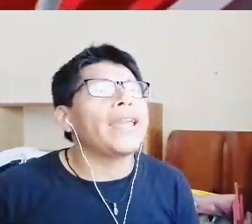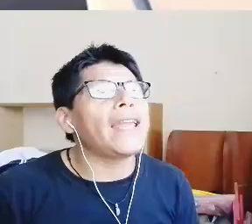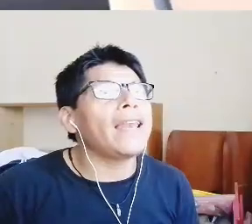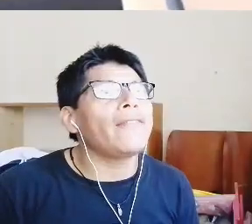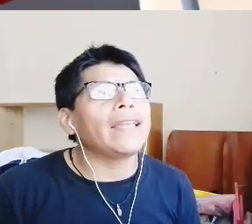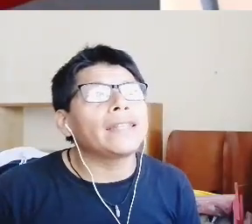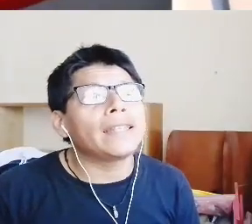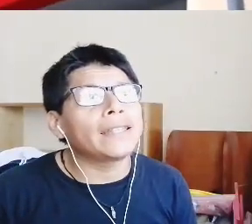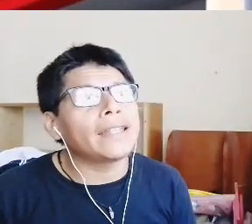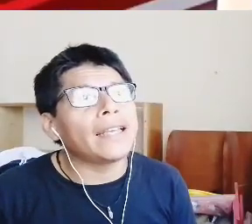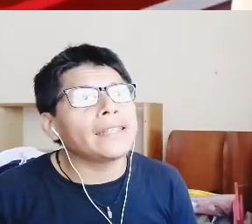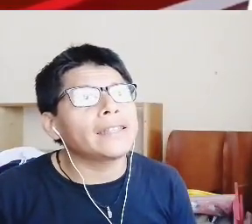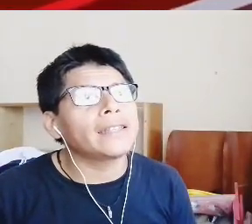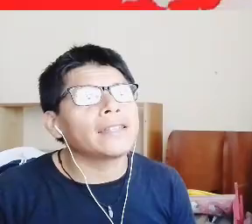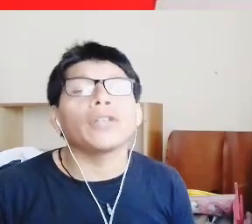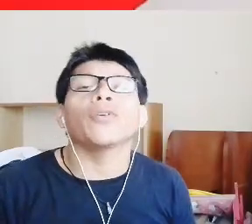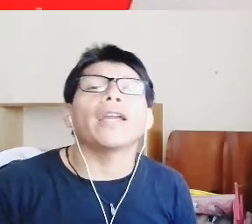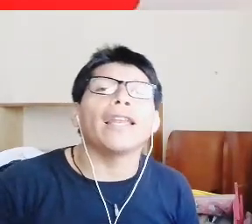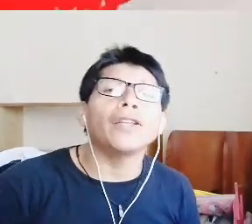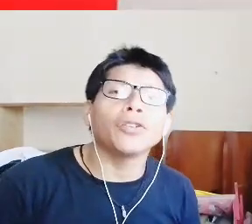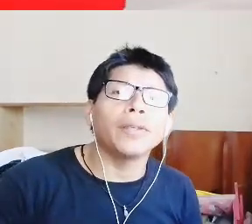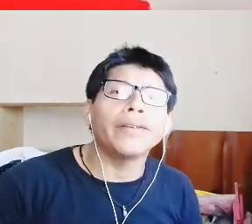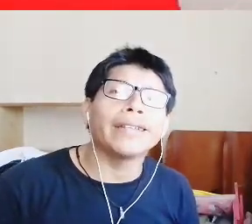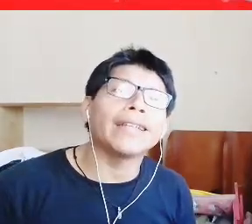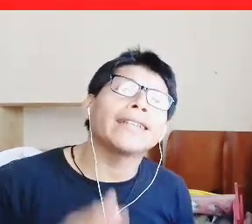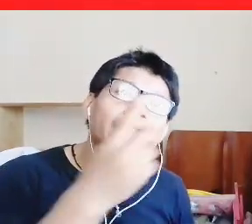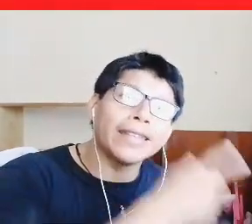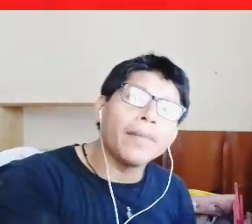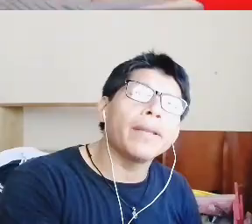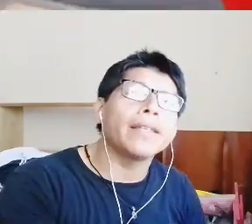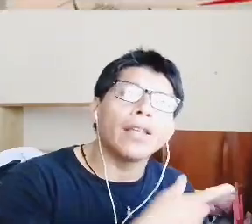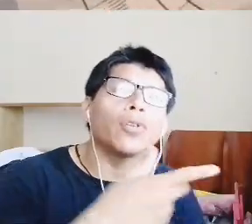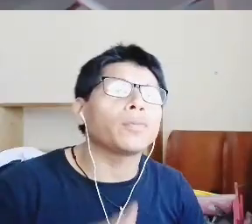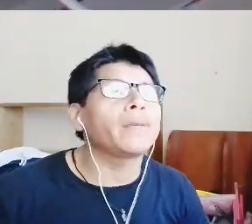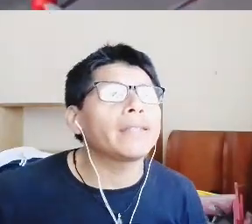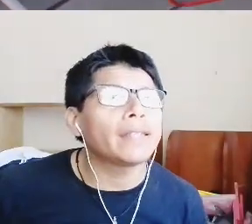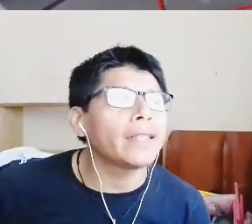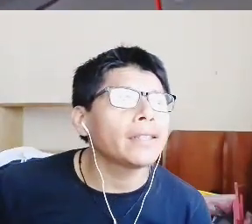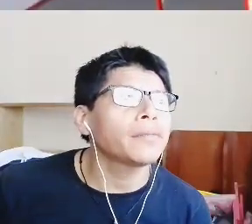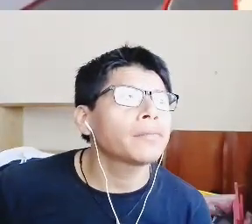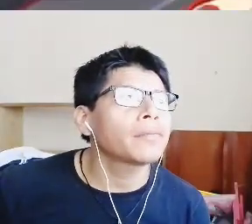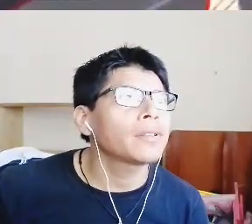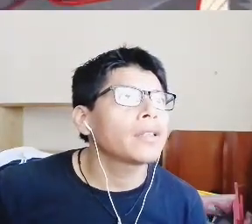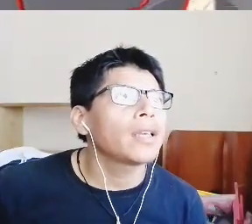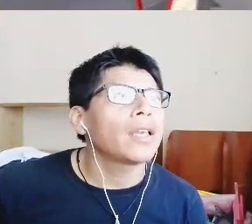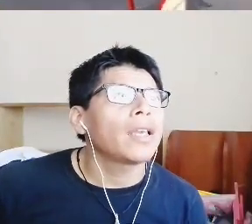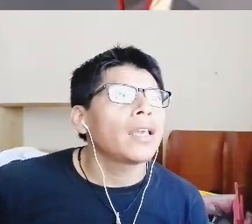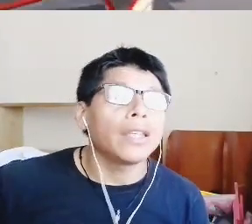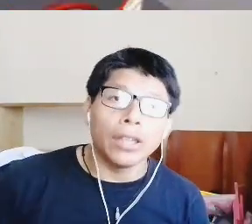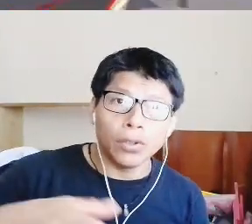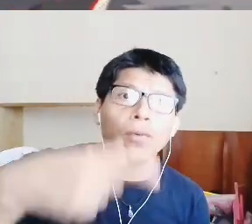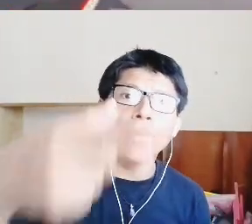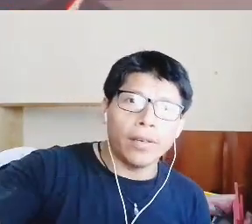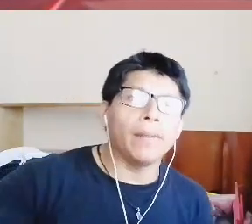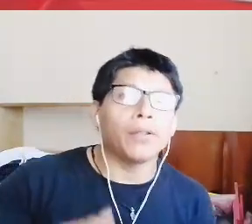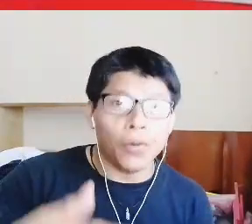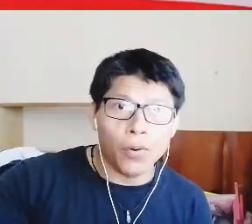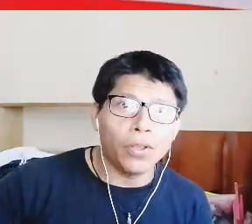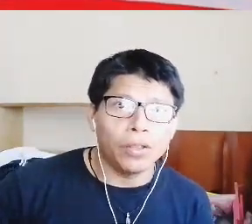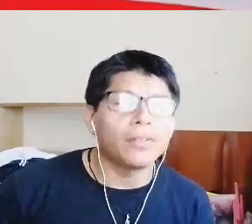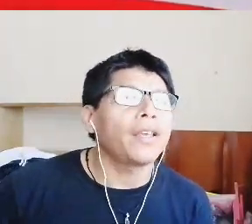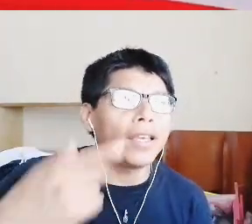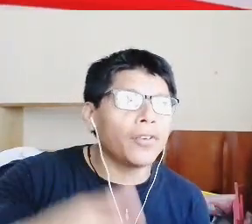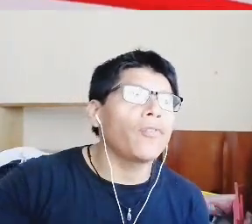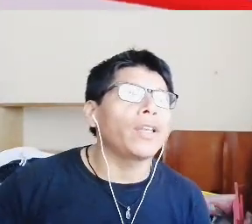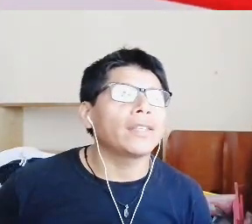pasó el 23 digo el año 2023 23 de diciembre del 2023 y esto fue lo que pasó